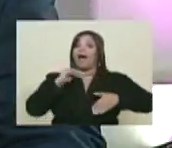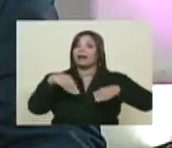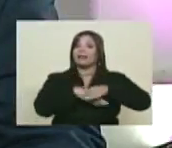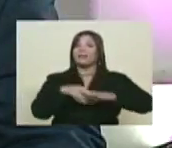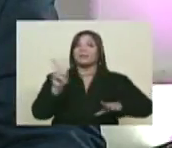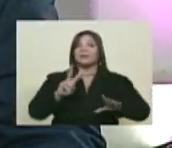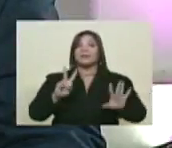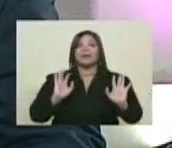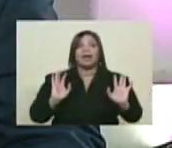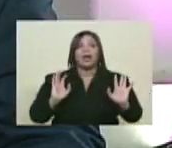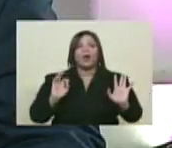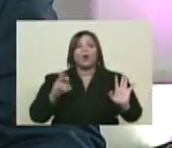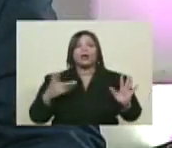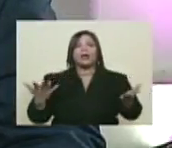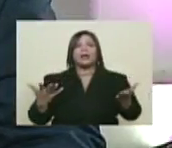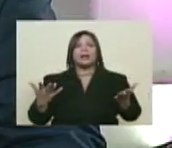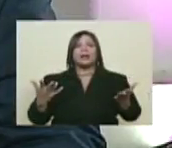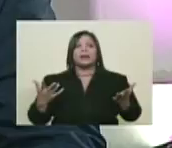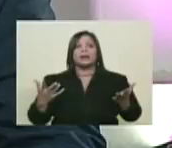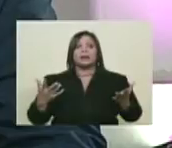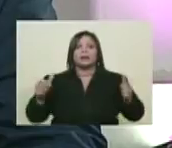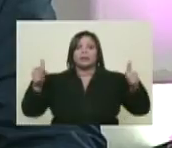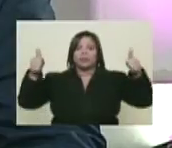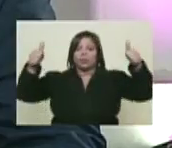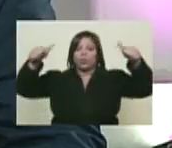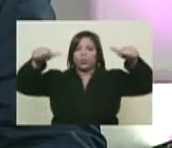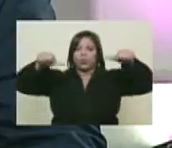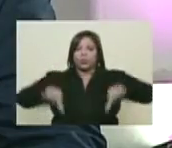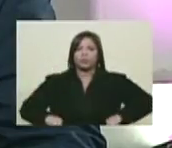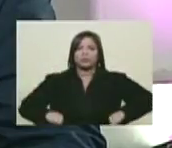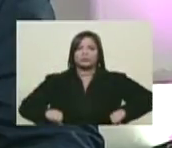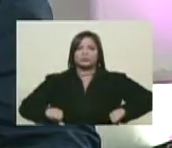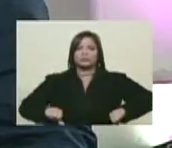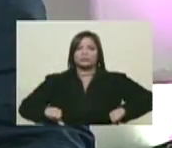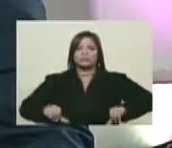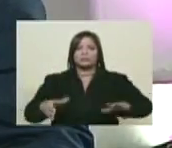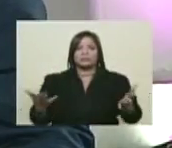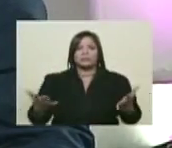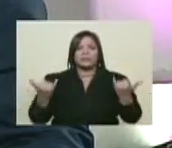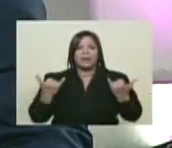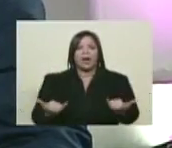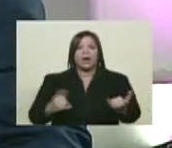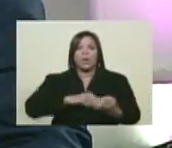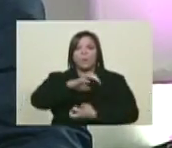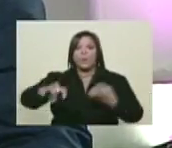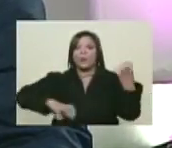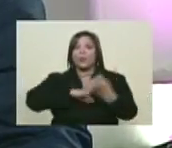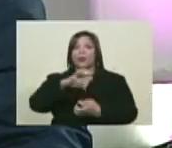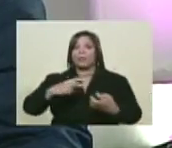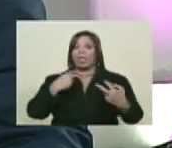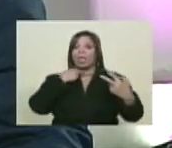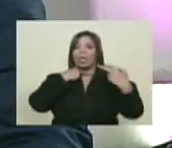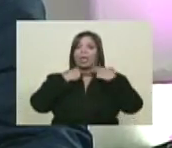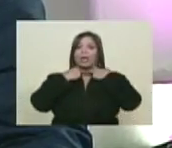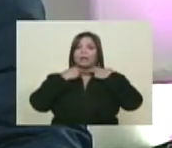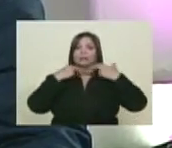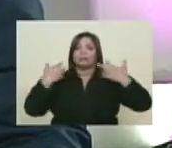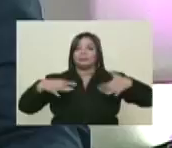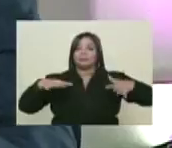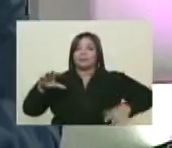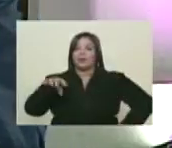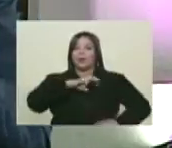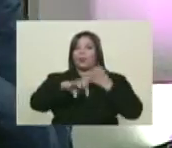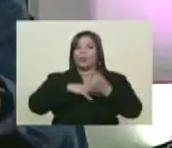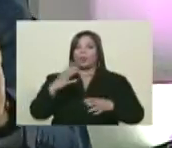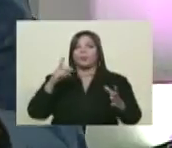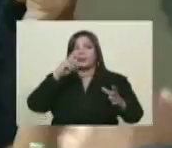valioso y todo, pero cayó de precio, de manera estrepitosa, y nos ha metido en un rollo económico a los venezolanos y